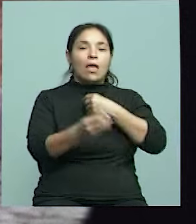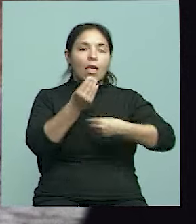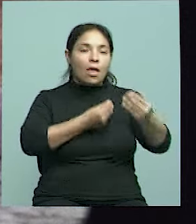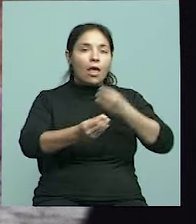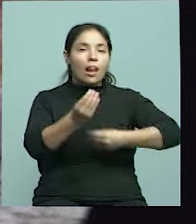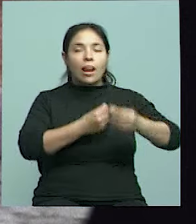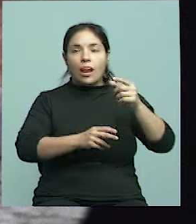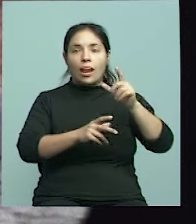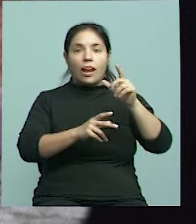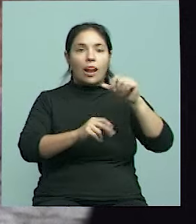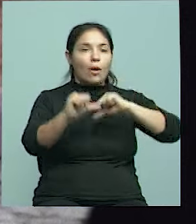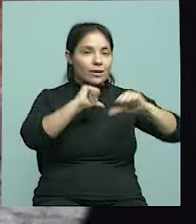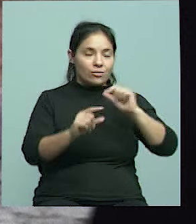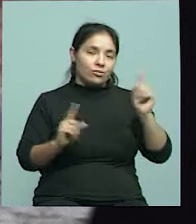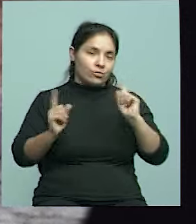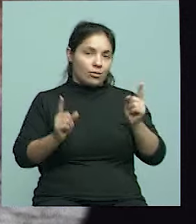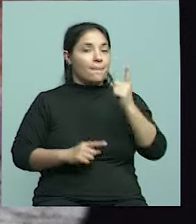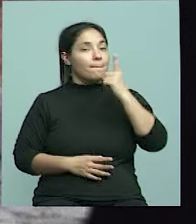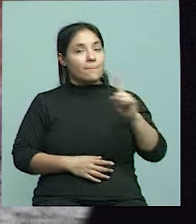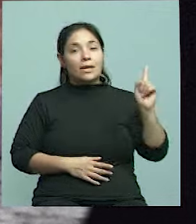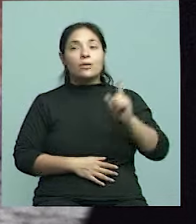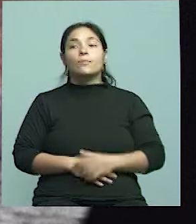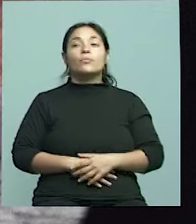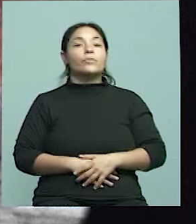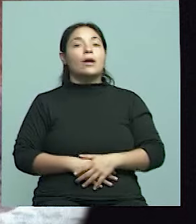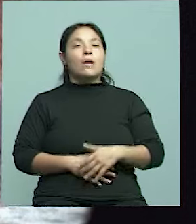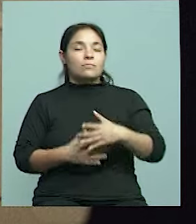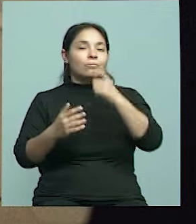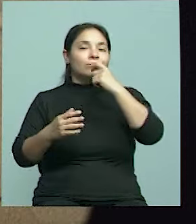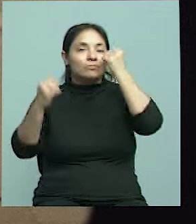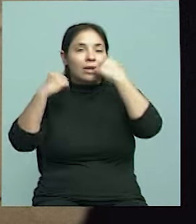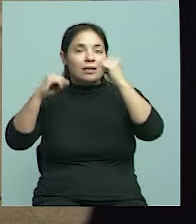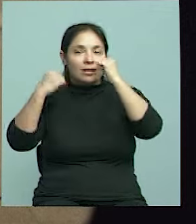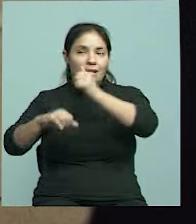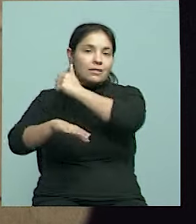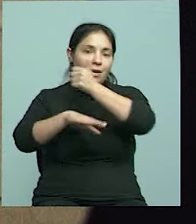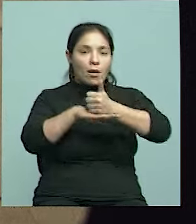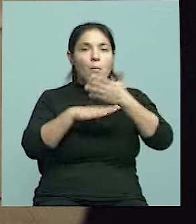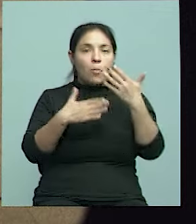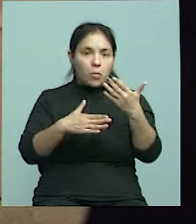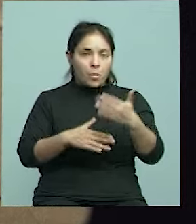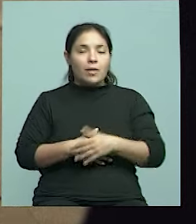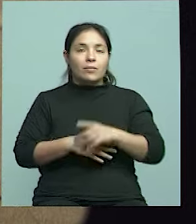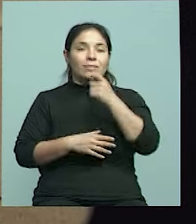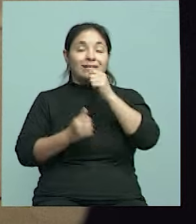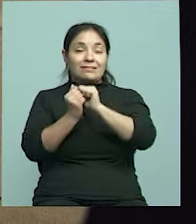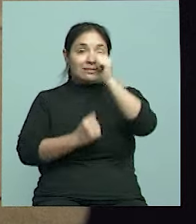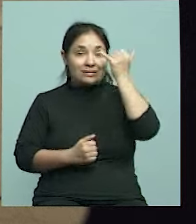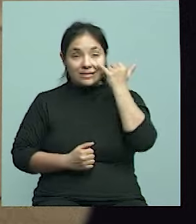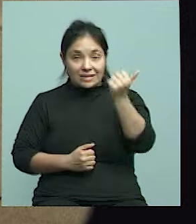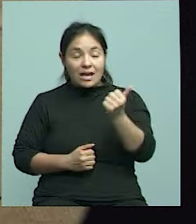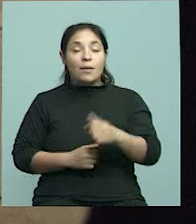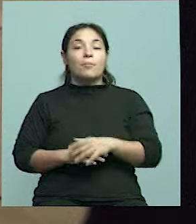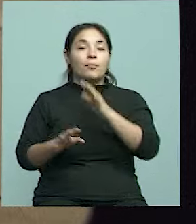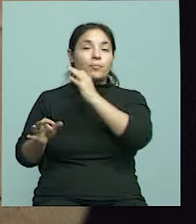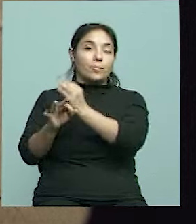laboratorio, pero sí podemos aceptar pasantes que pueden llegar a ser o ya recibidos de